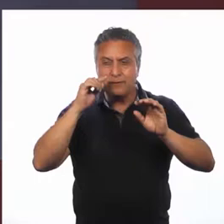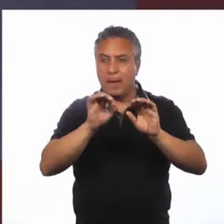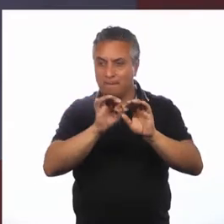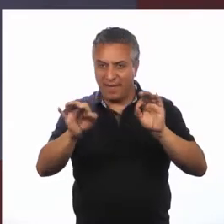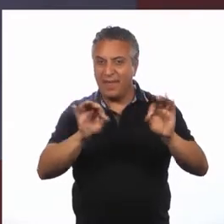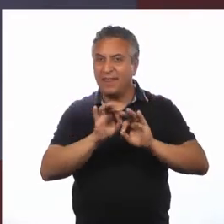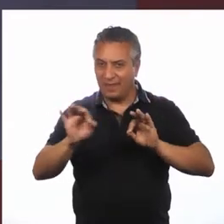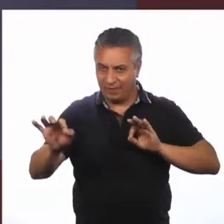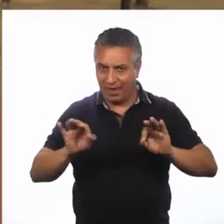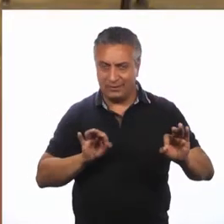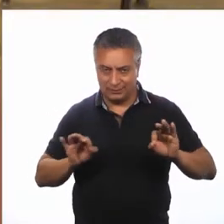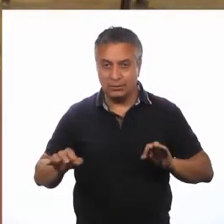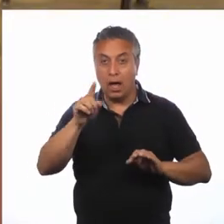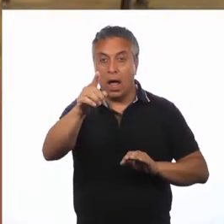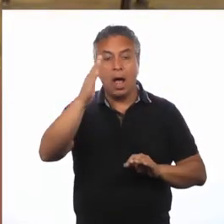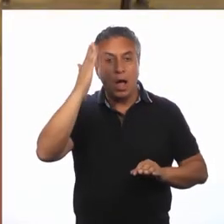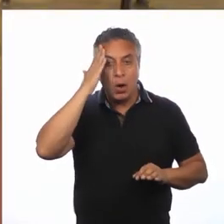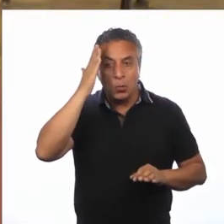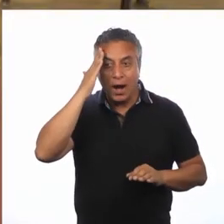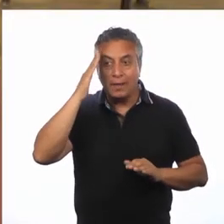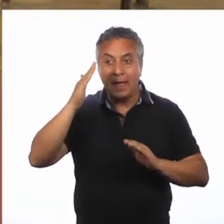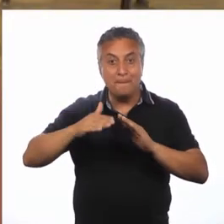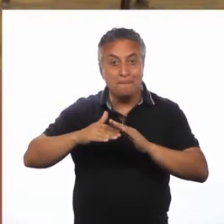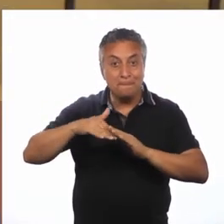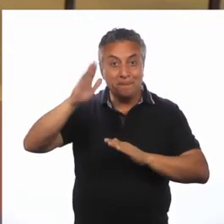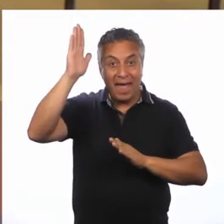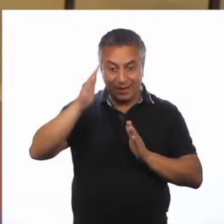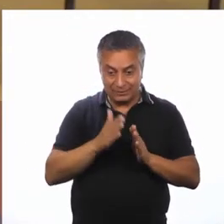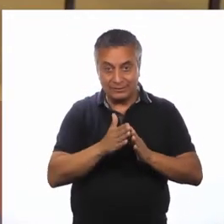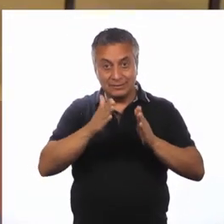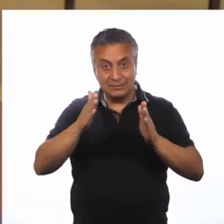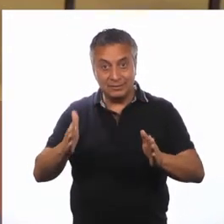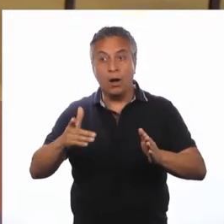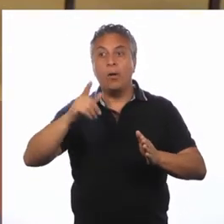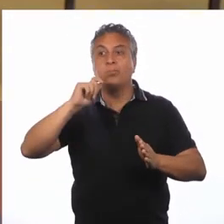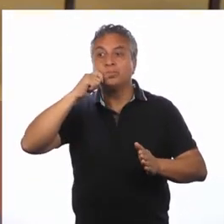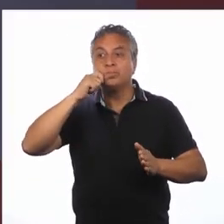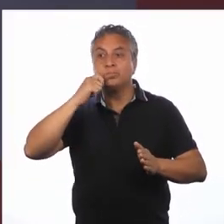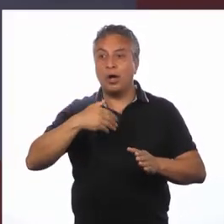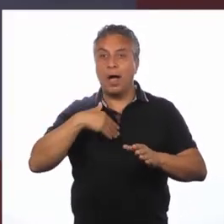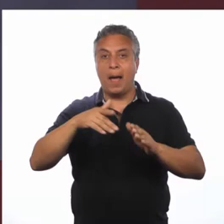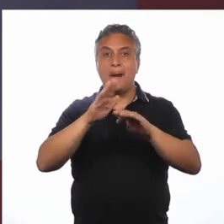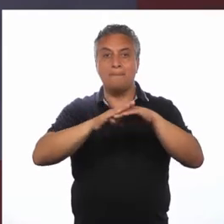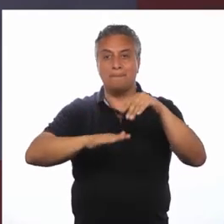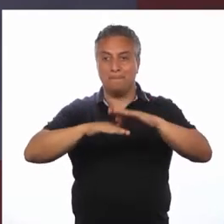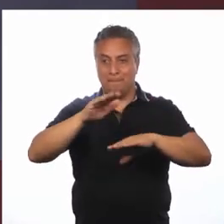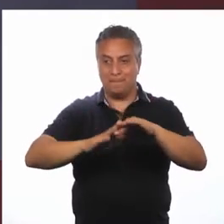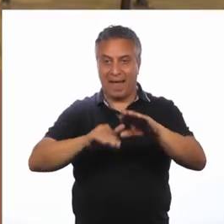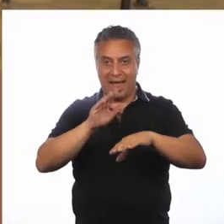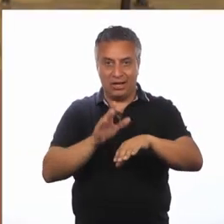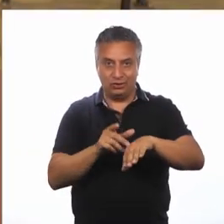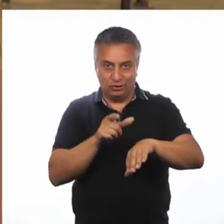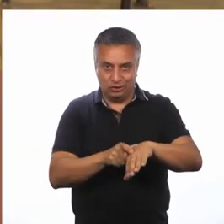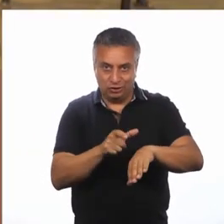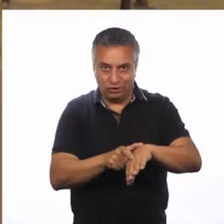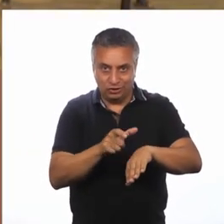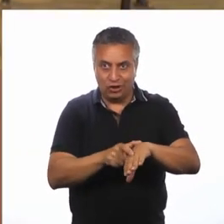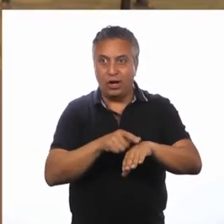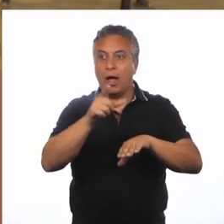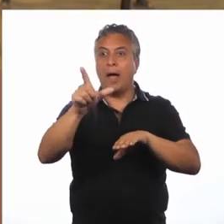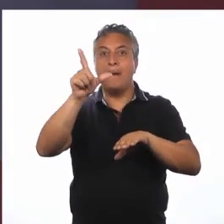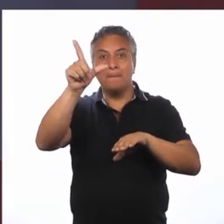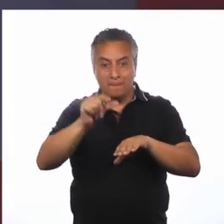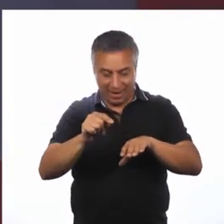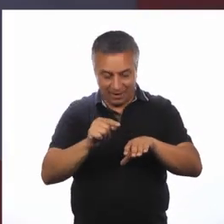medidas Recuerden El segmento mayor Corresponderá Al dorso de nuestra mano El dorso menor